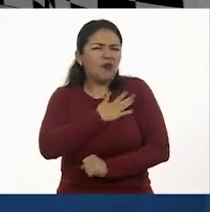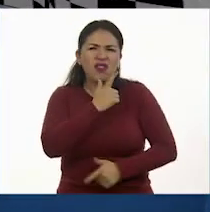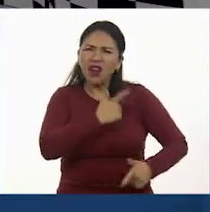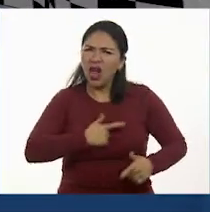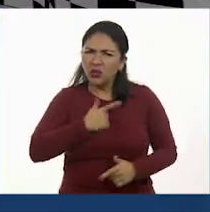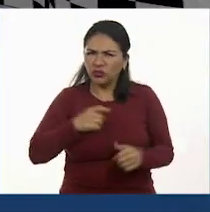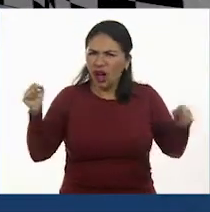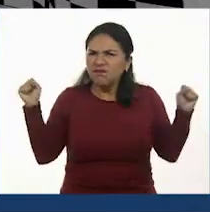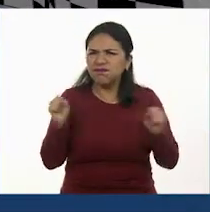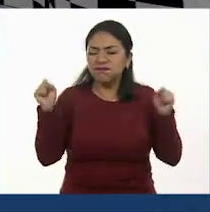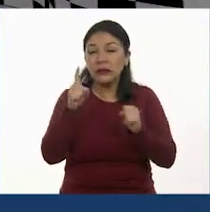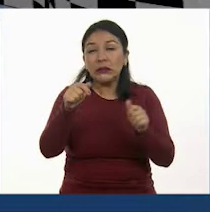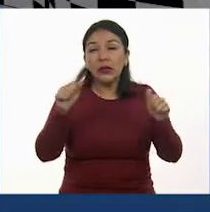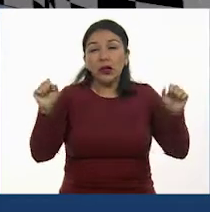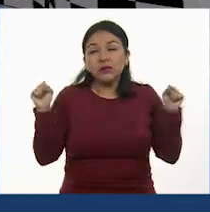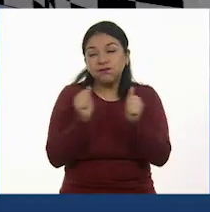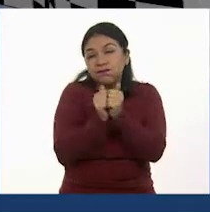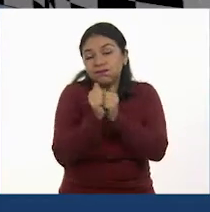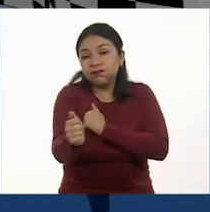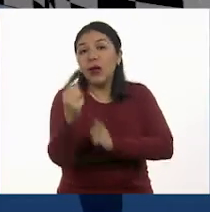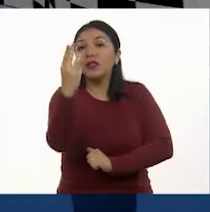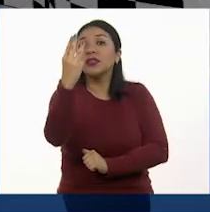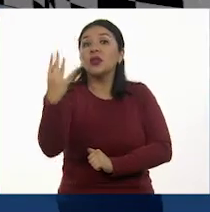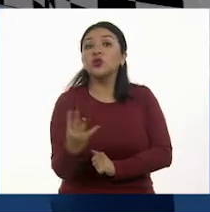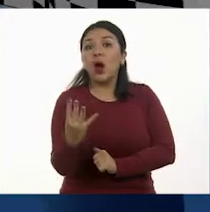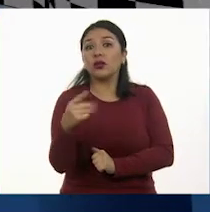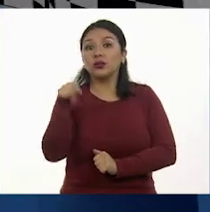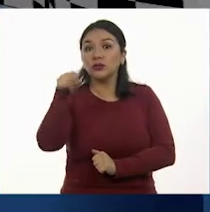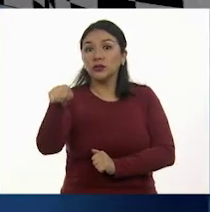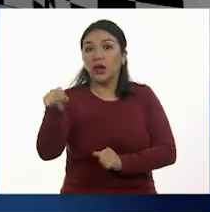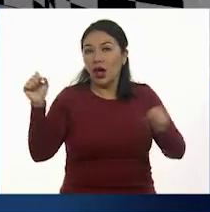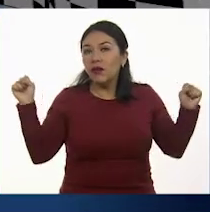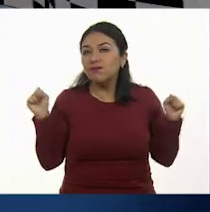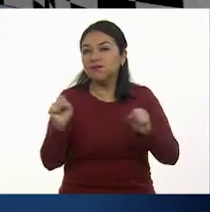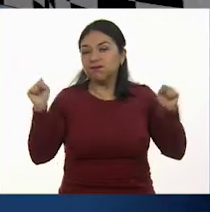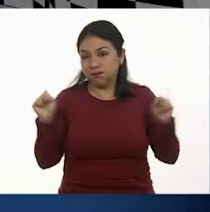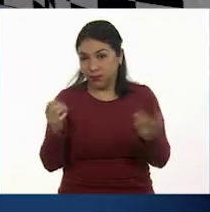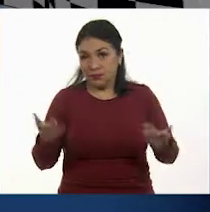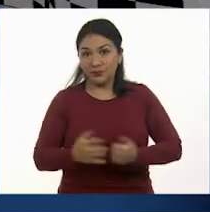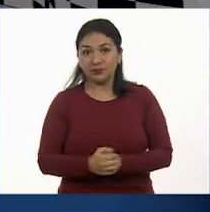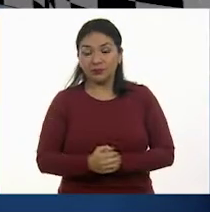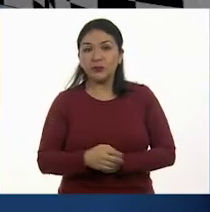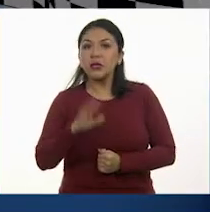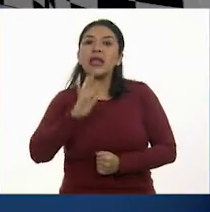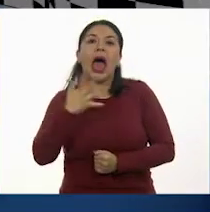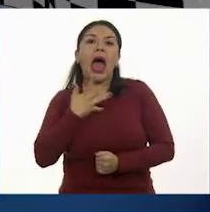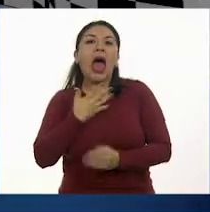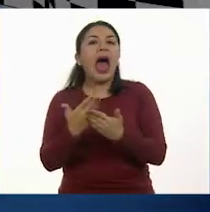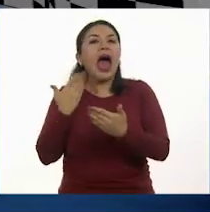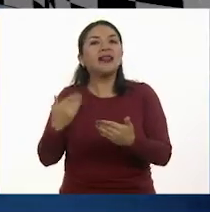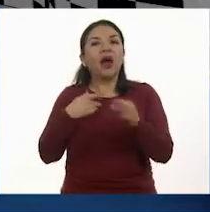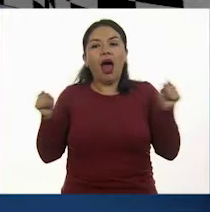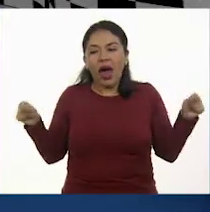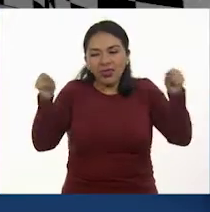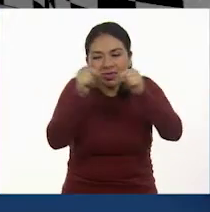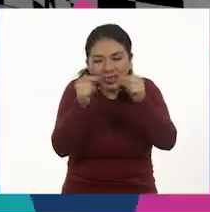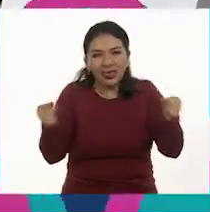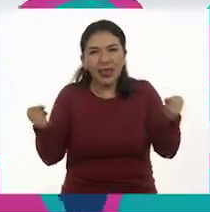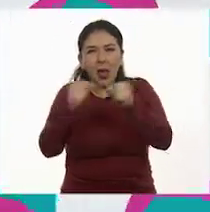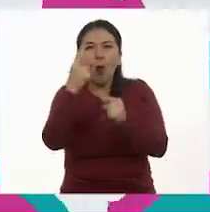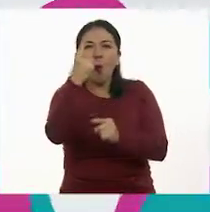Y ella ha recorrido tres cuartos de la carrera. Muy bien, pues si ya tenemos la medida de un